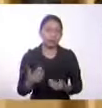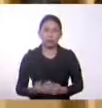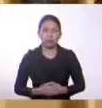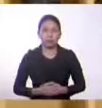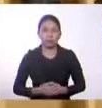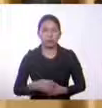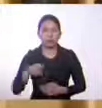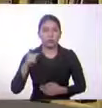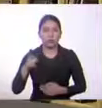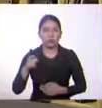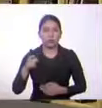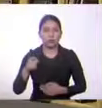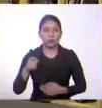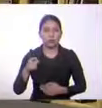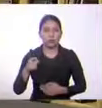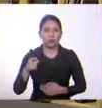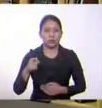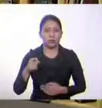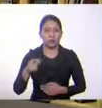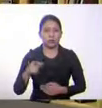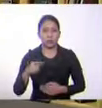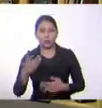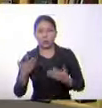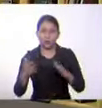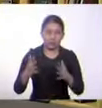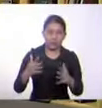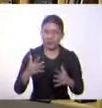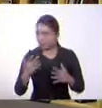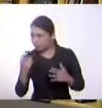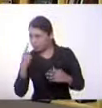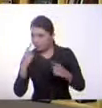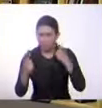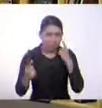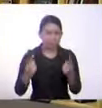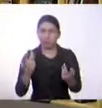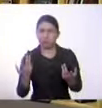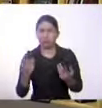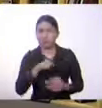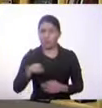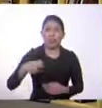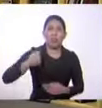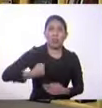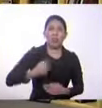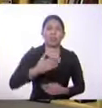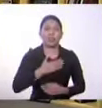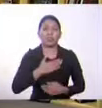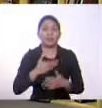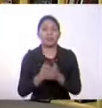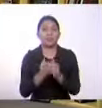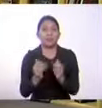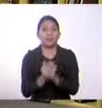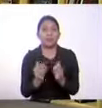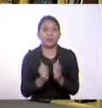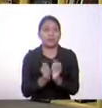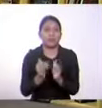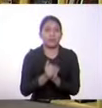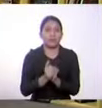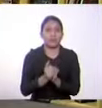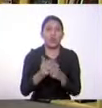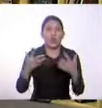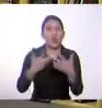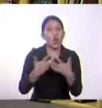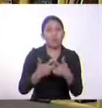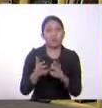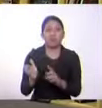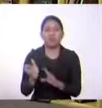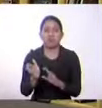estudiante esté en la área de frontera. Y estos alumnos tienen problemas de aceptación por parte de sus